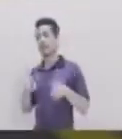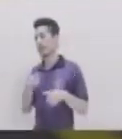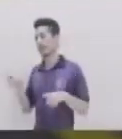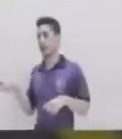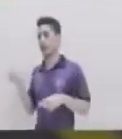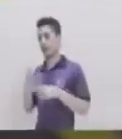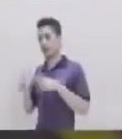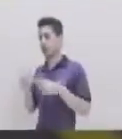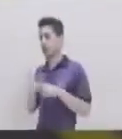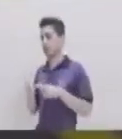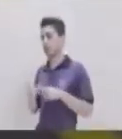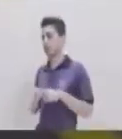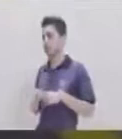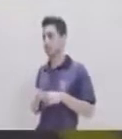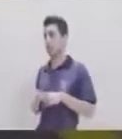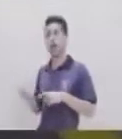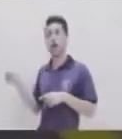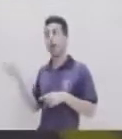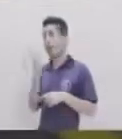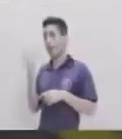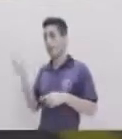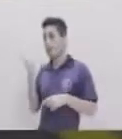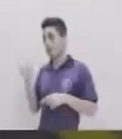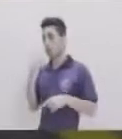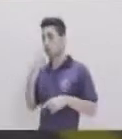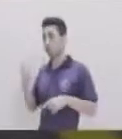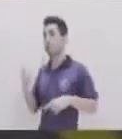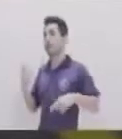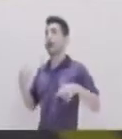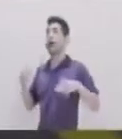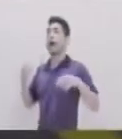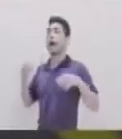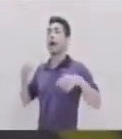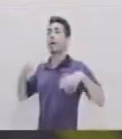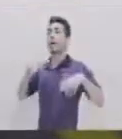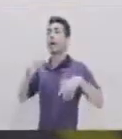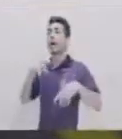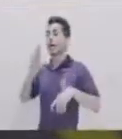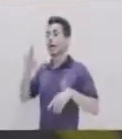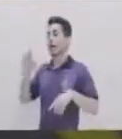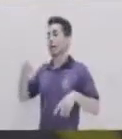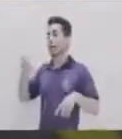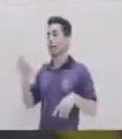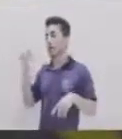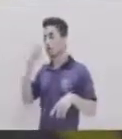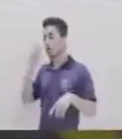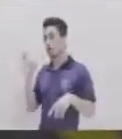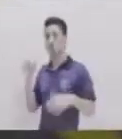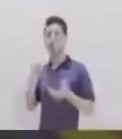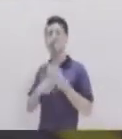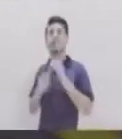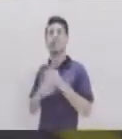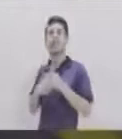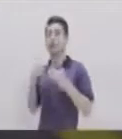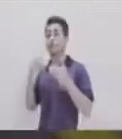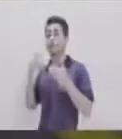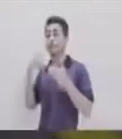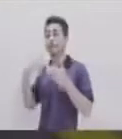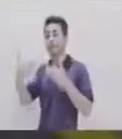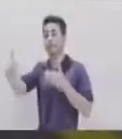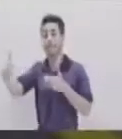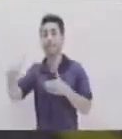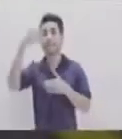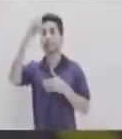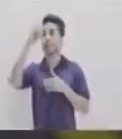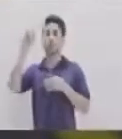Con estos objetos? En primer lugar Ambos los dejamos caer Desde el reposo Quiere decir que tenemos Una velocidad inicial de cero Sí, no se estaban moviendo No